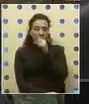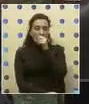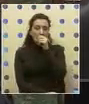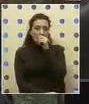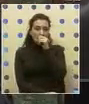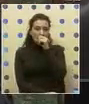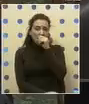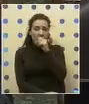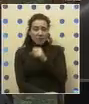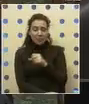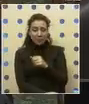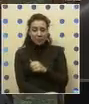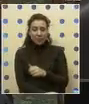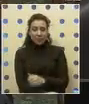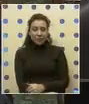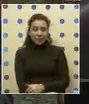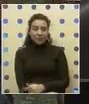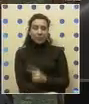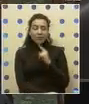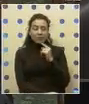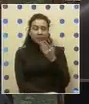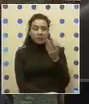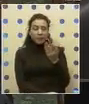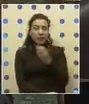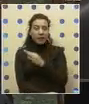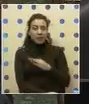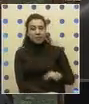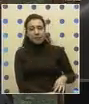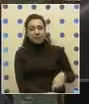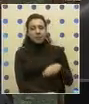A continuación, le ofrecio la palabra al diputado Fernando Mesa. Gracias.